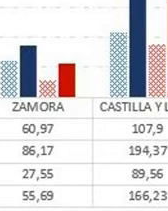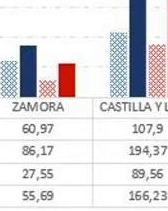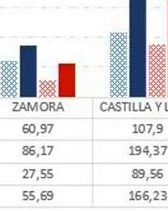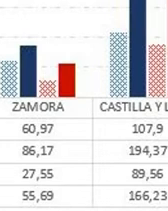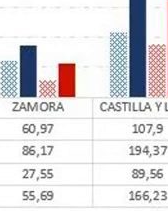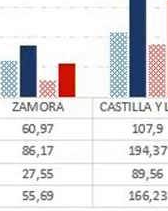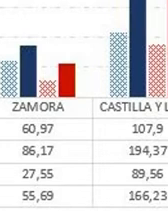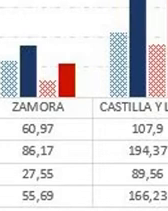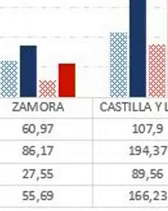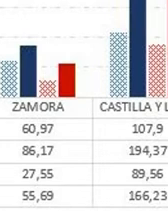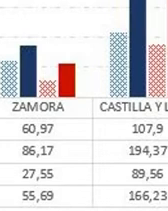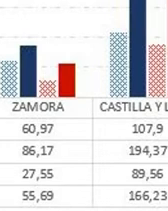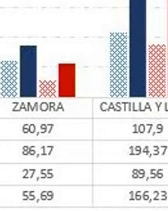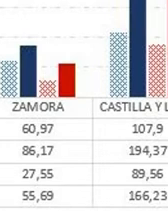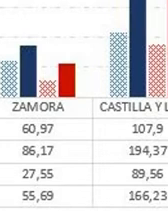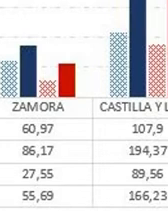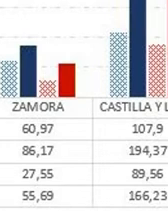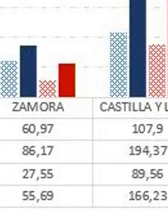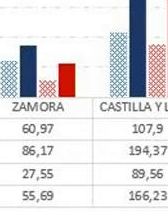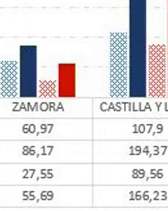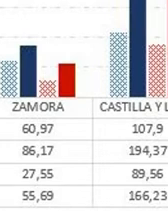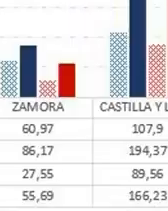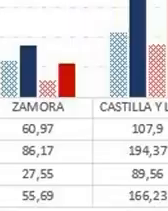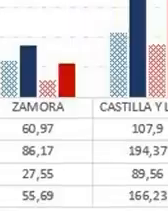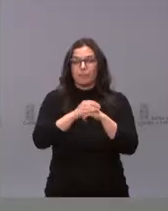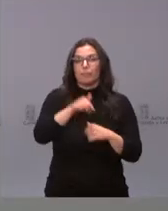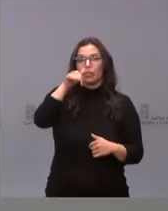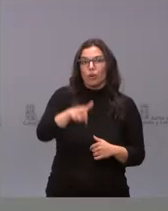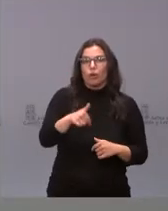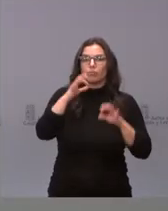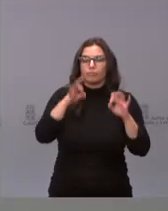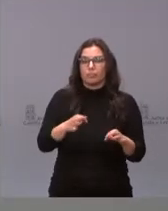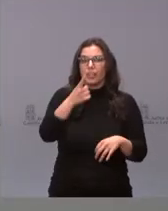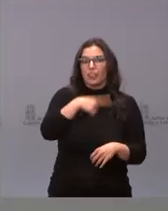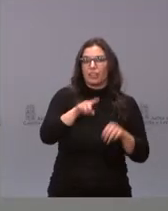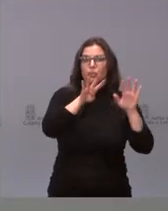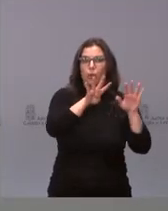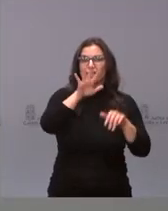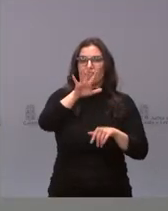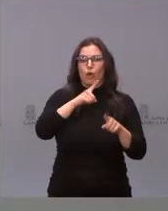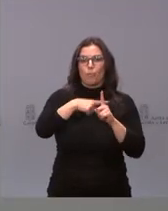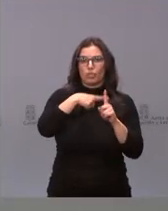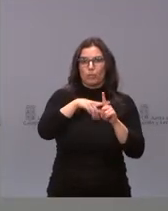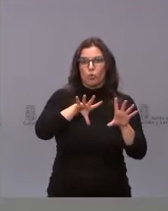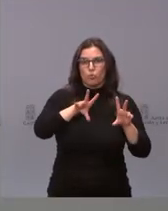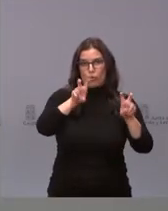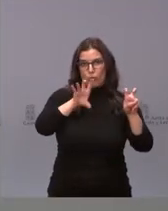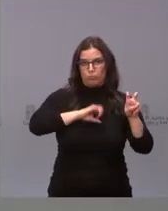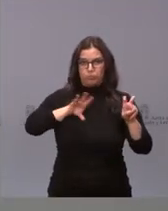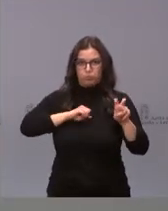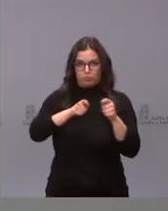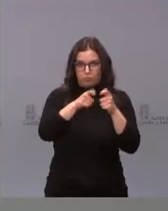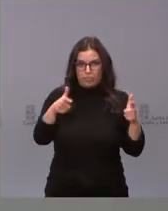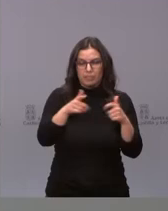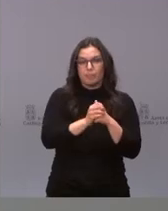Zamora, 86, Ávila, 73. Hoy declaramos 195 casos nuevos. La RT, que es